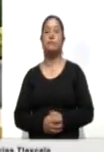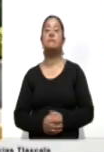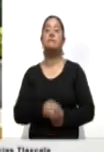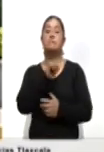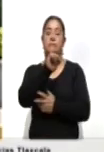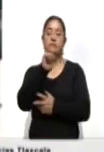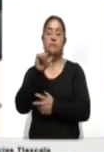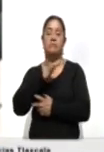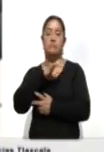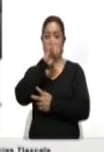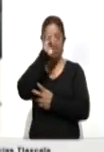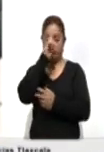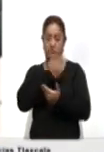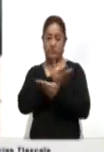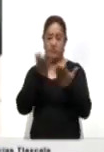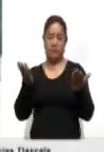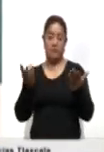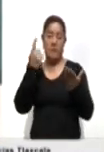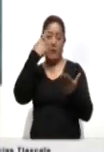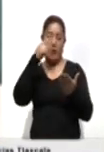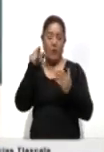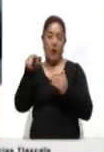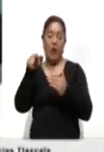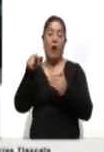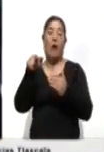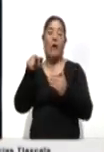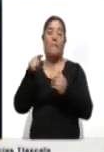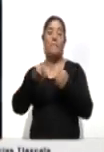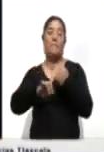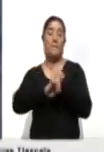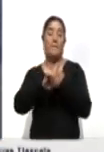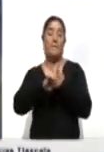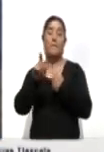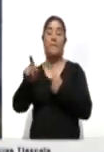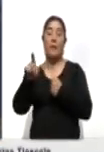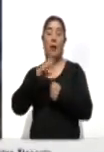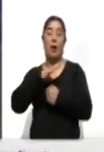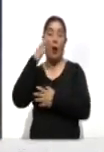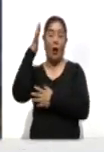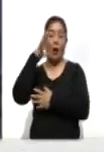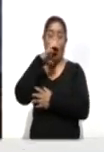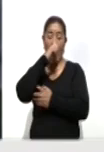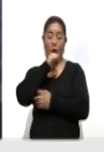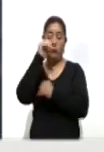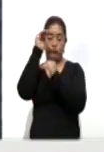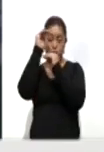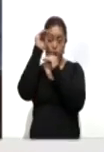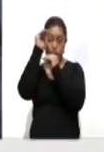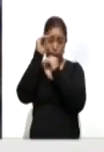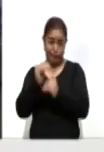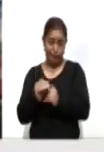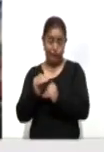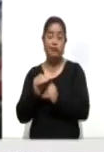la población tlaxcalteca con la finalidad de reducir el riesgo de deshidratación o golpe de calor ante el aumento de la temperatura que se